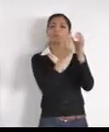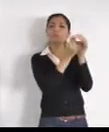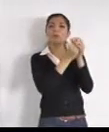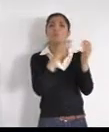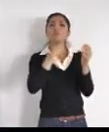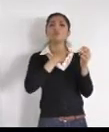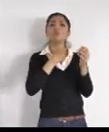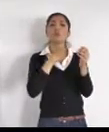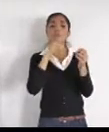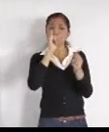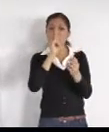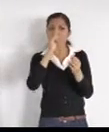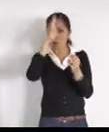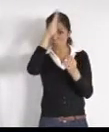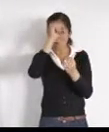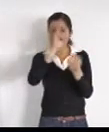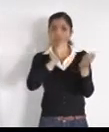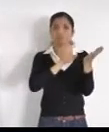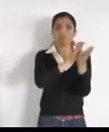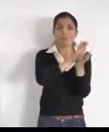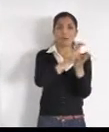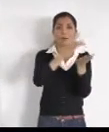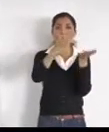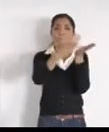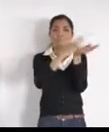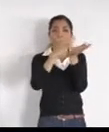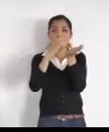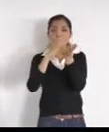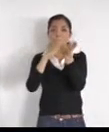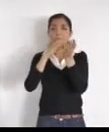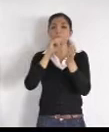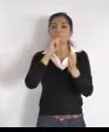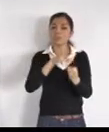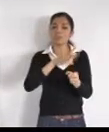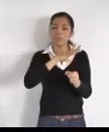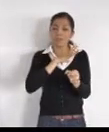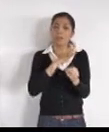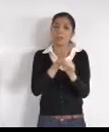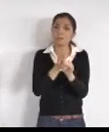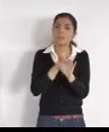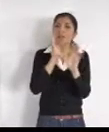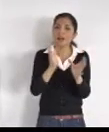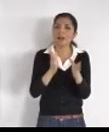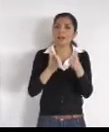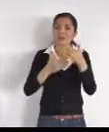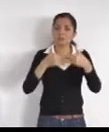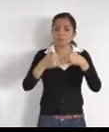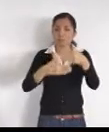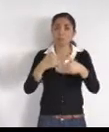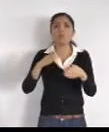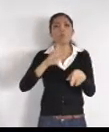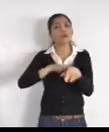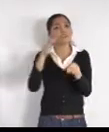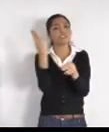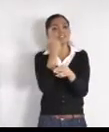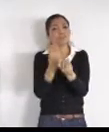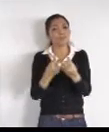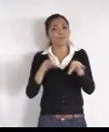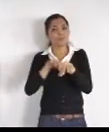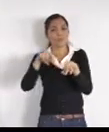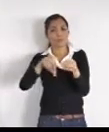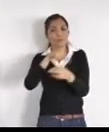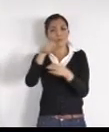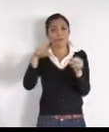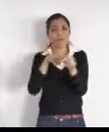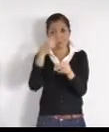tiene un avance de gestión administrativa muy importante y yo ya he teniendo reuniones con diferentes inversionistas, espero que esa pueda ser la vía